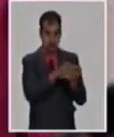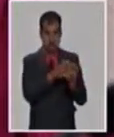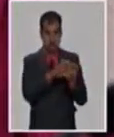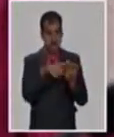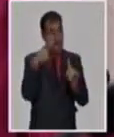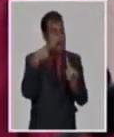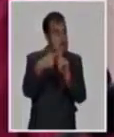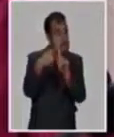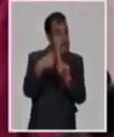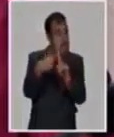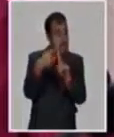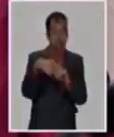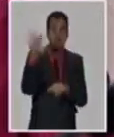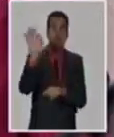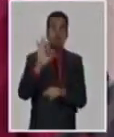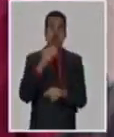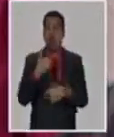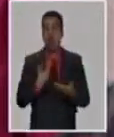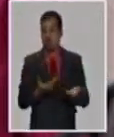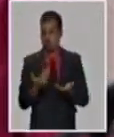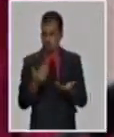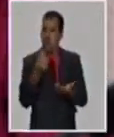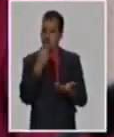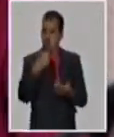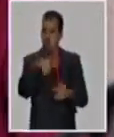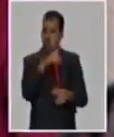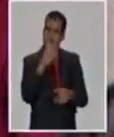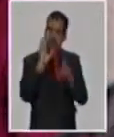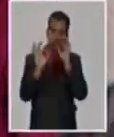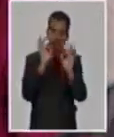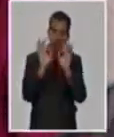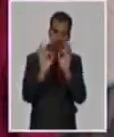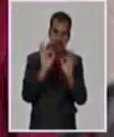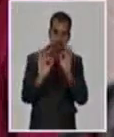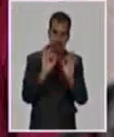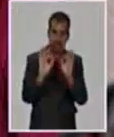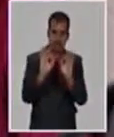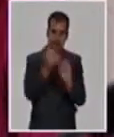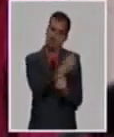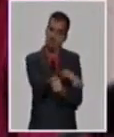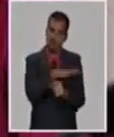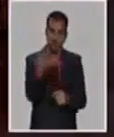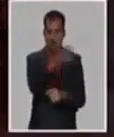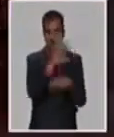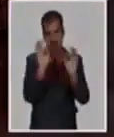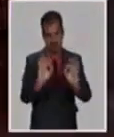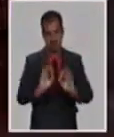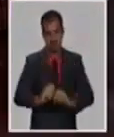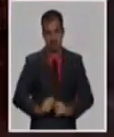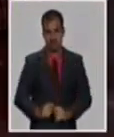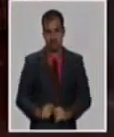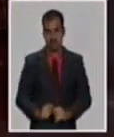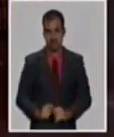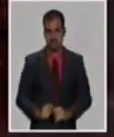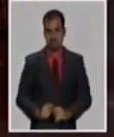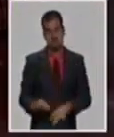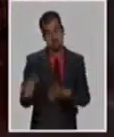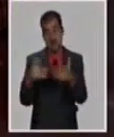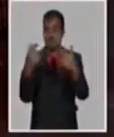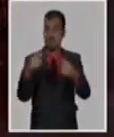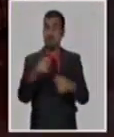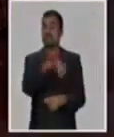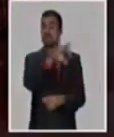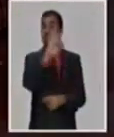a un nivel que un poco te garantiza protección a escala poblacional. ¿Qué se dice que es especialista en un 70%